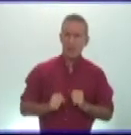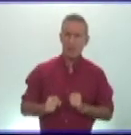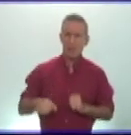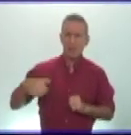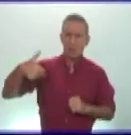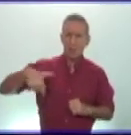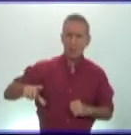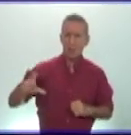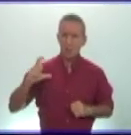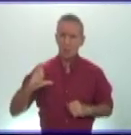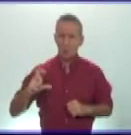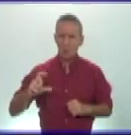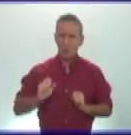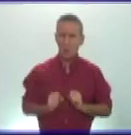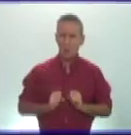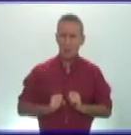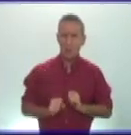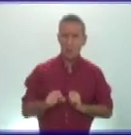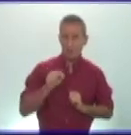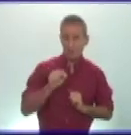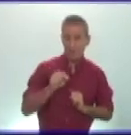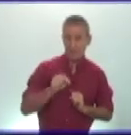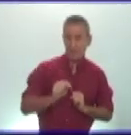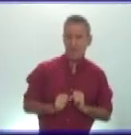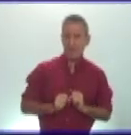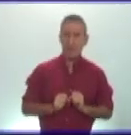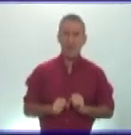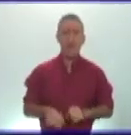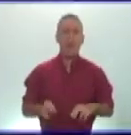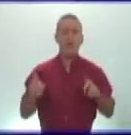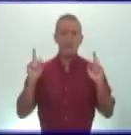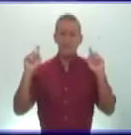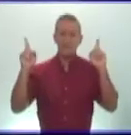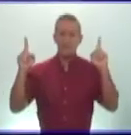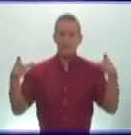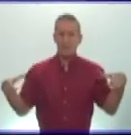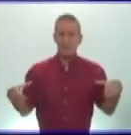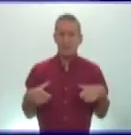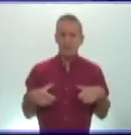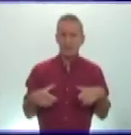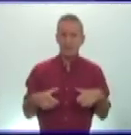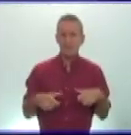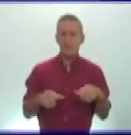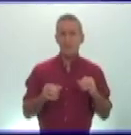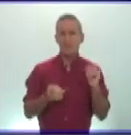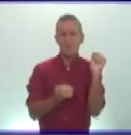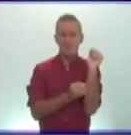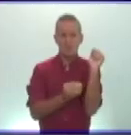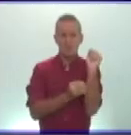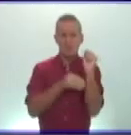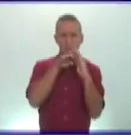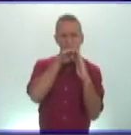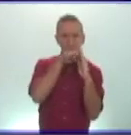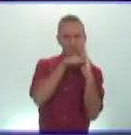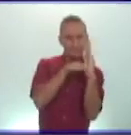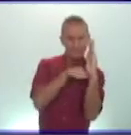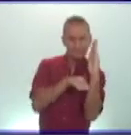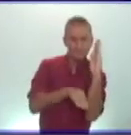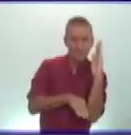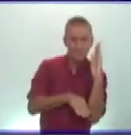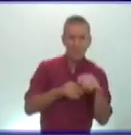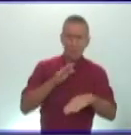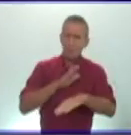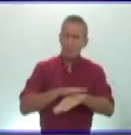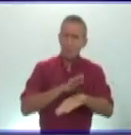dinastía de emperadores romanos el senado y las asambleas fueron perdiendo poder en favor de la figura del emperador augusto tiberio